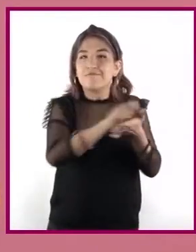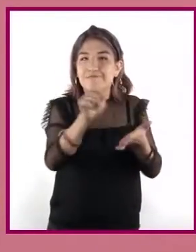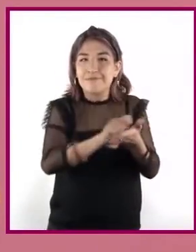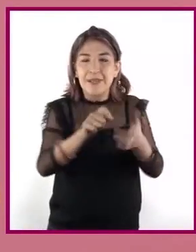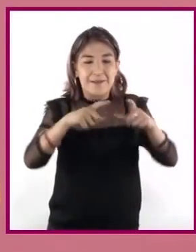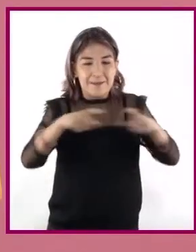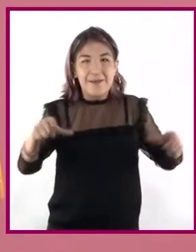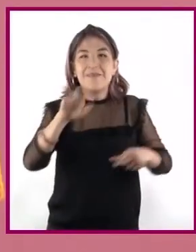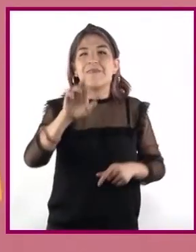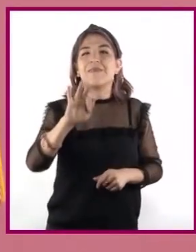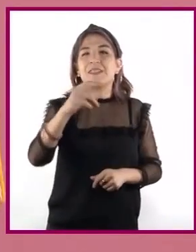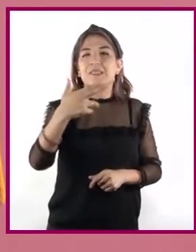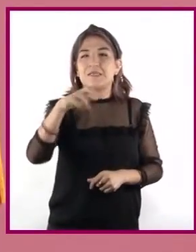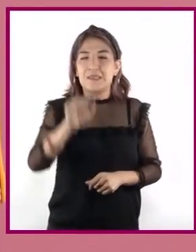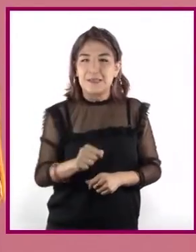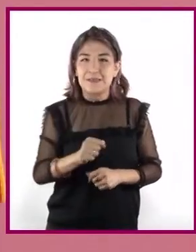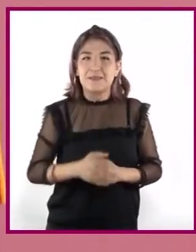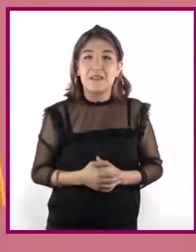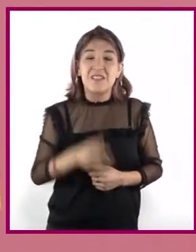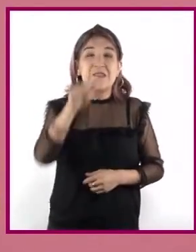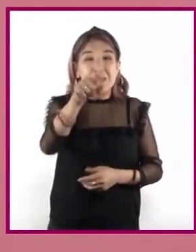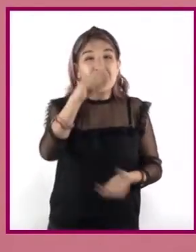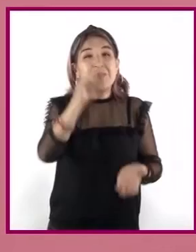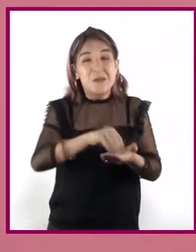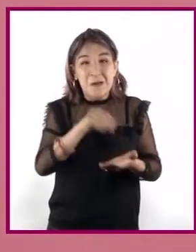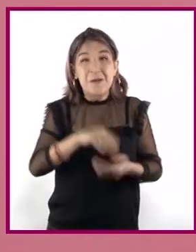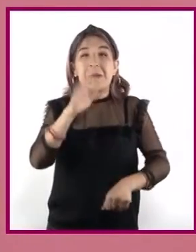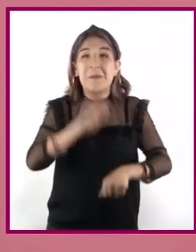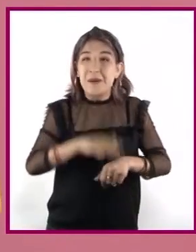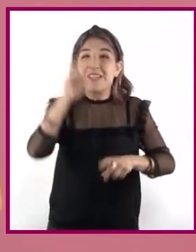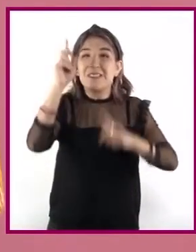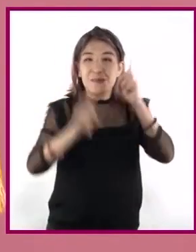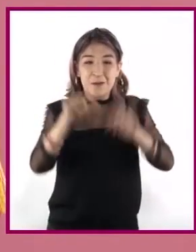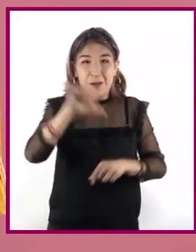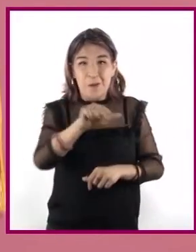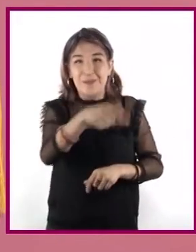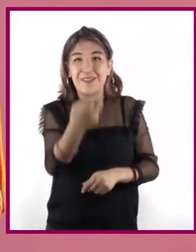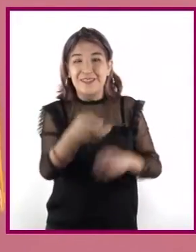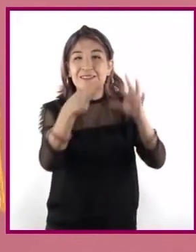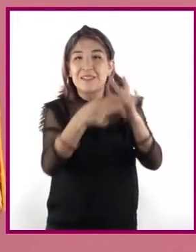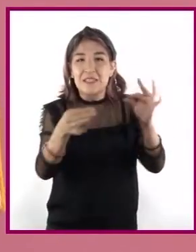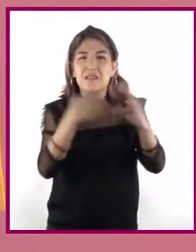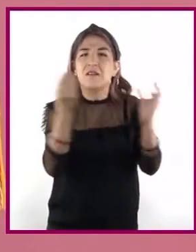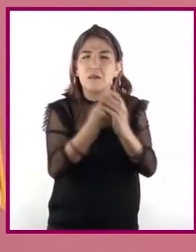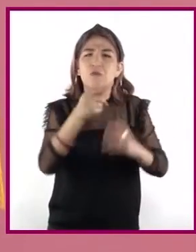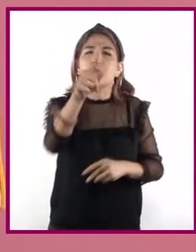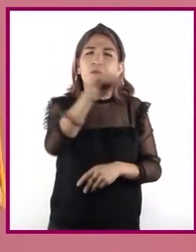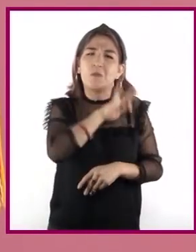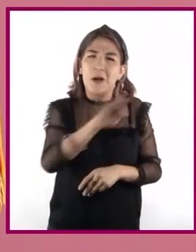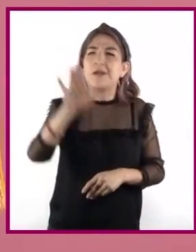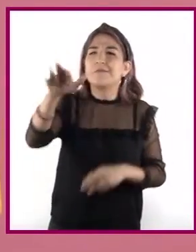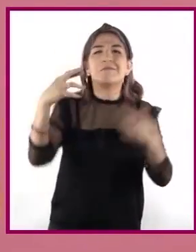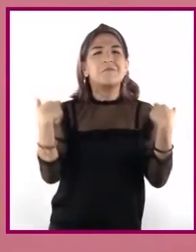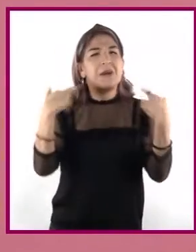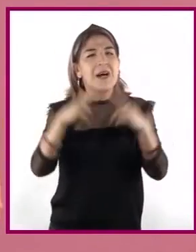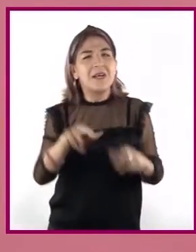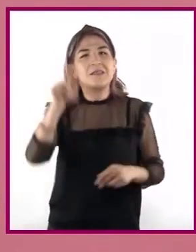fichas de trabajo. Si aún quedaron dudas respecto a lo comentado en la sesión, acudan a su profesora o profesor.